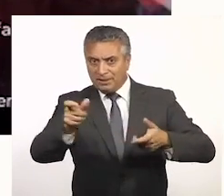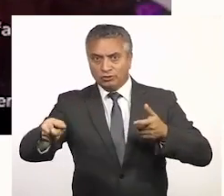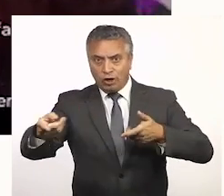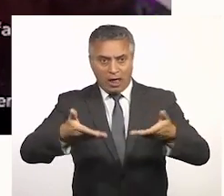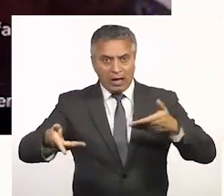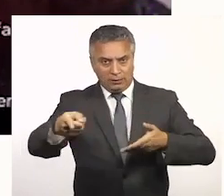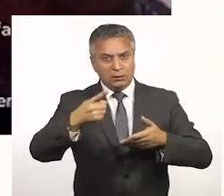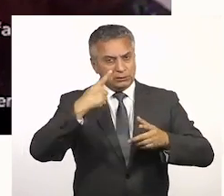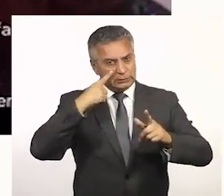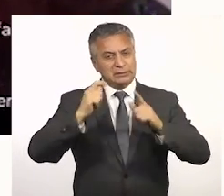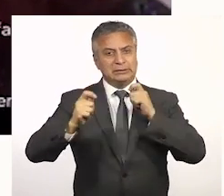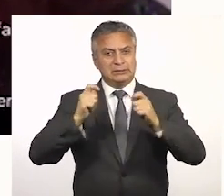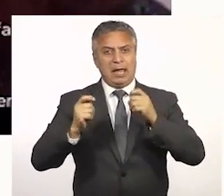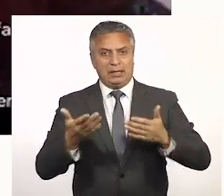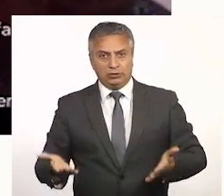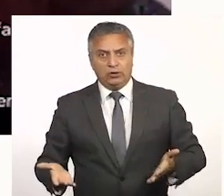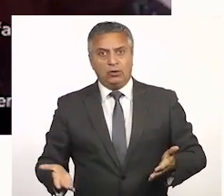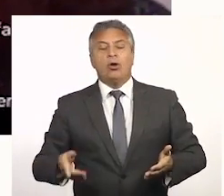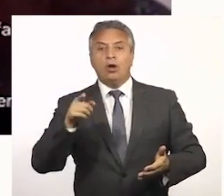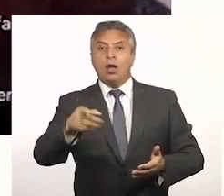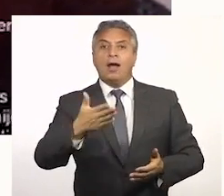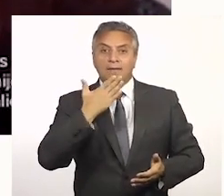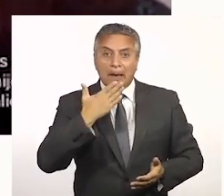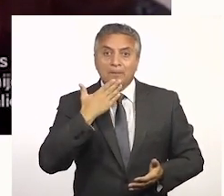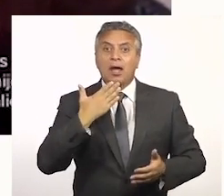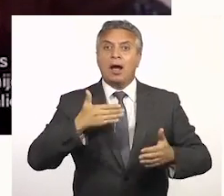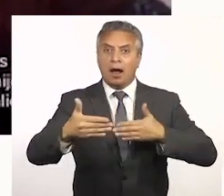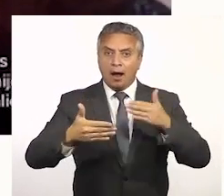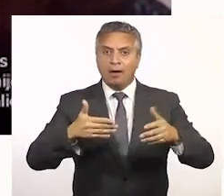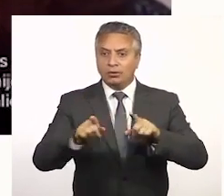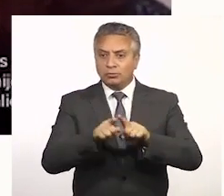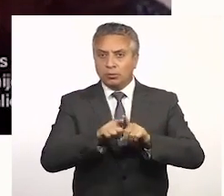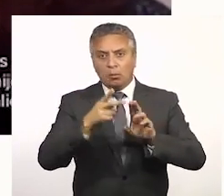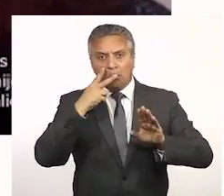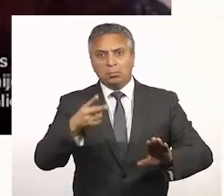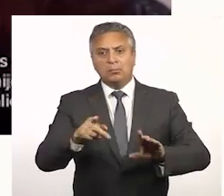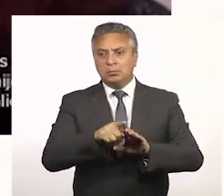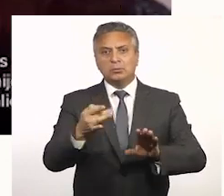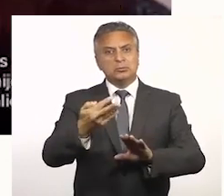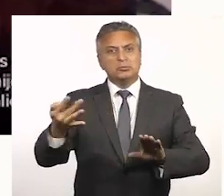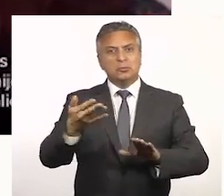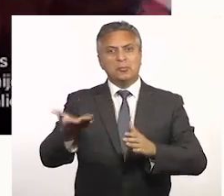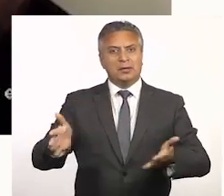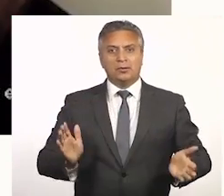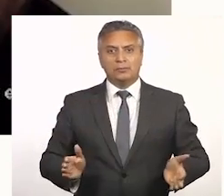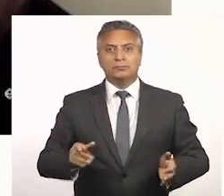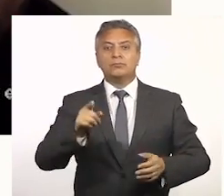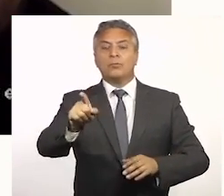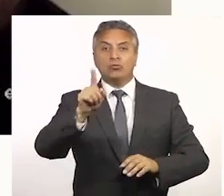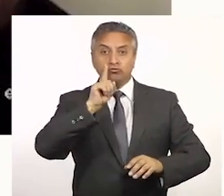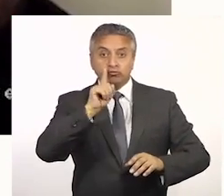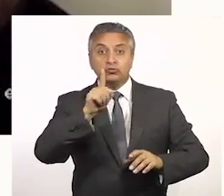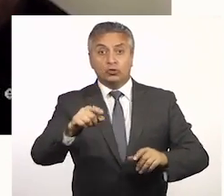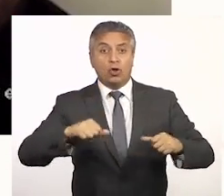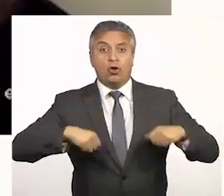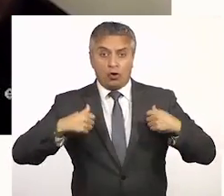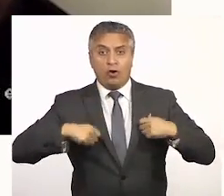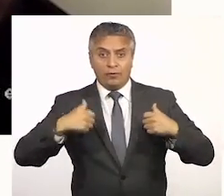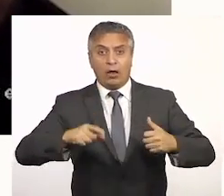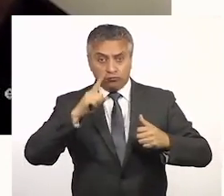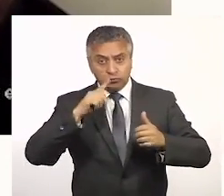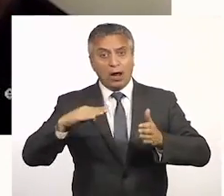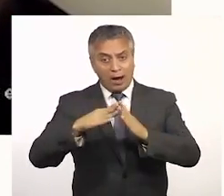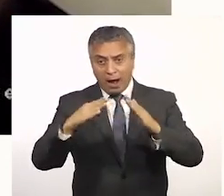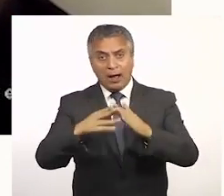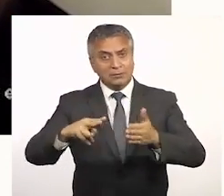población de riesgo y evidentemente tal como lo señalábamos recién, a veces los terminamos viendo como vectores. Hay jóvenes acá que efectivamente